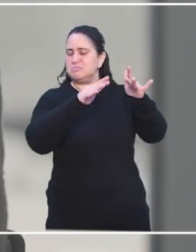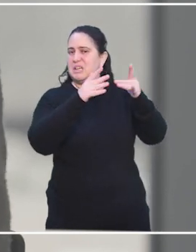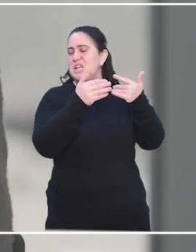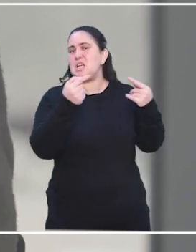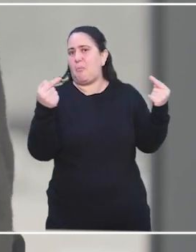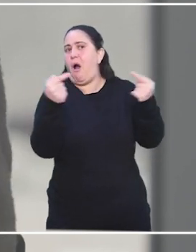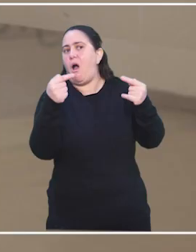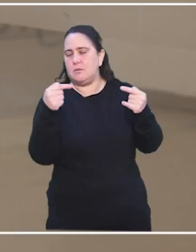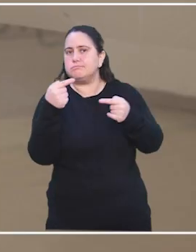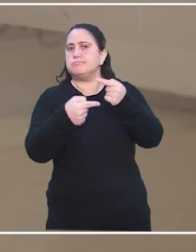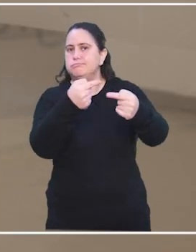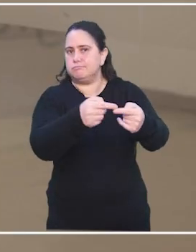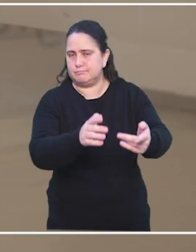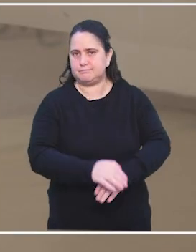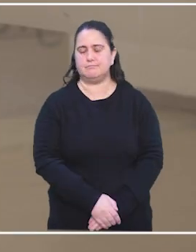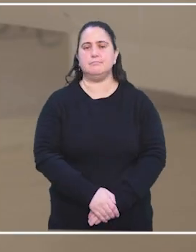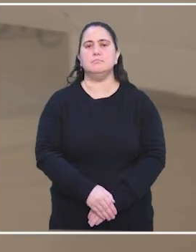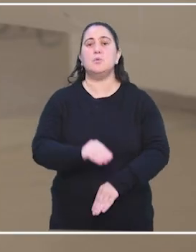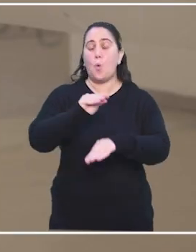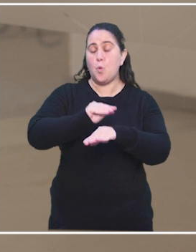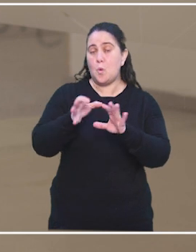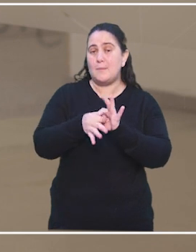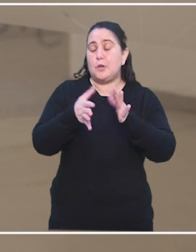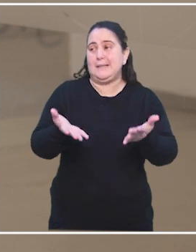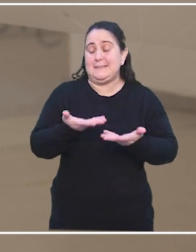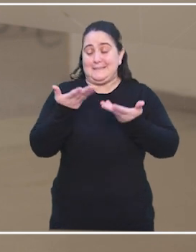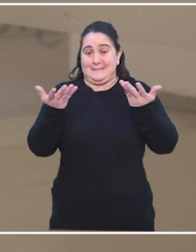polarizado y todo. Bueno, cultura democrática.